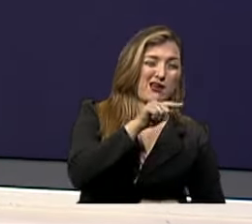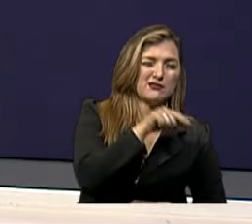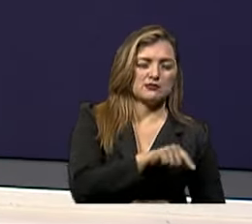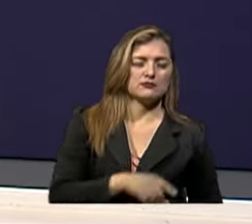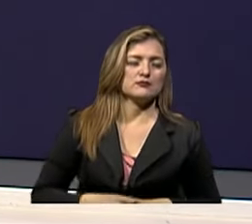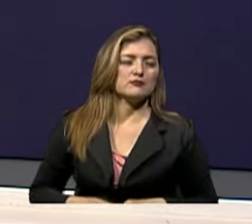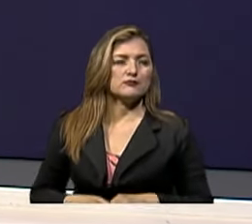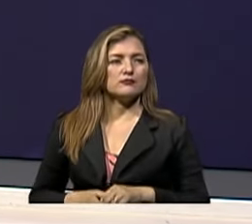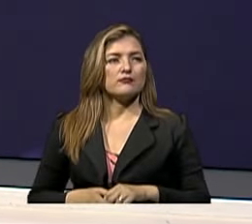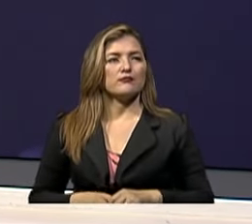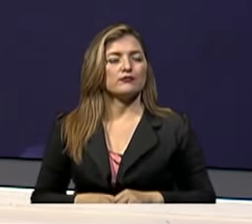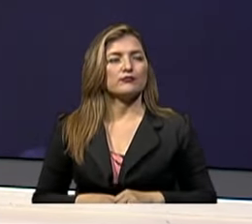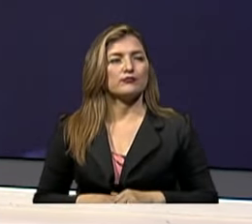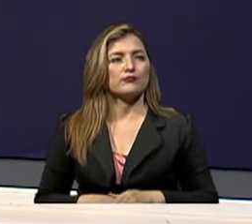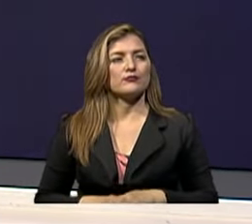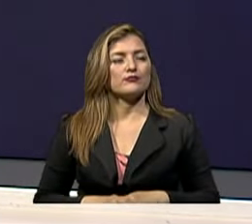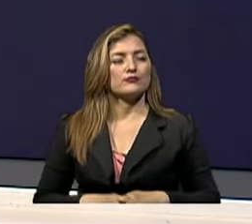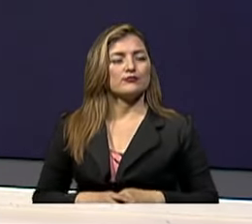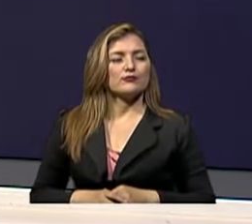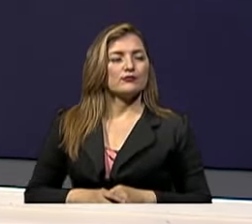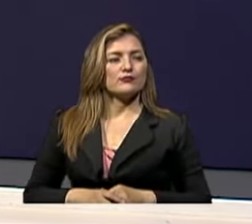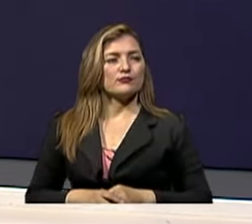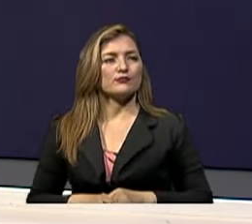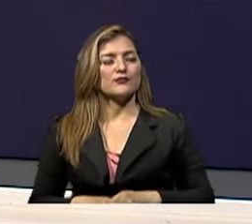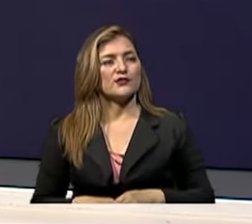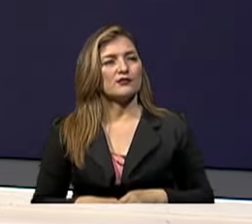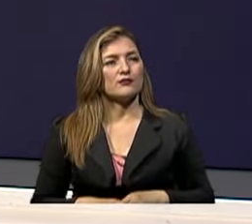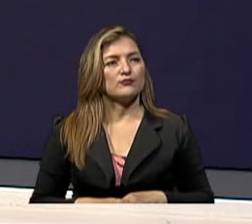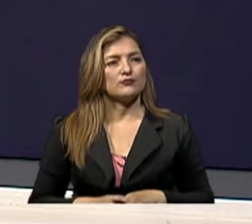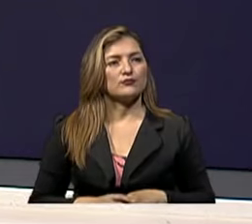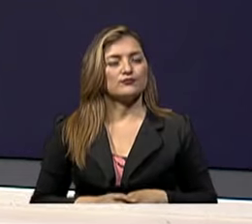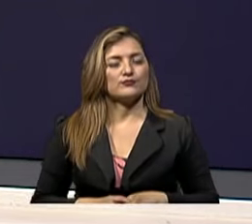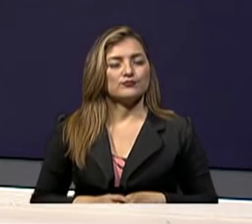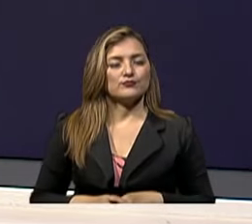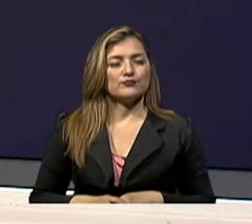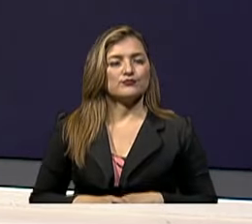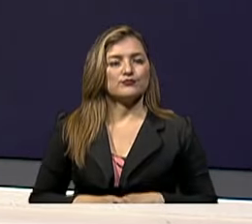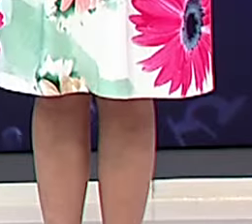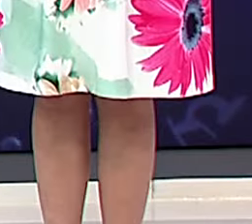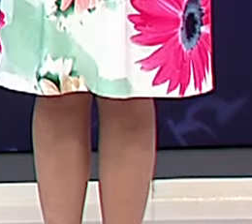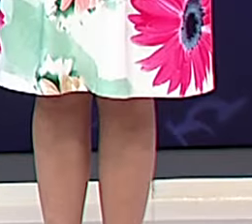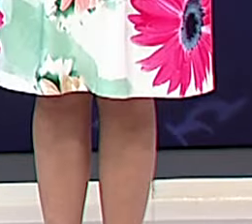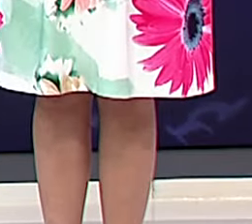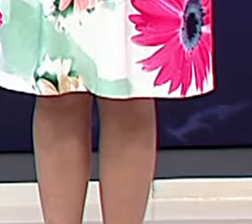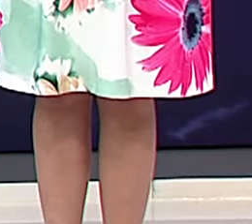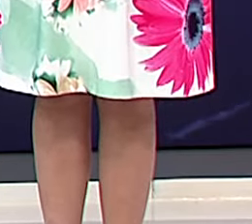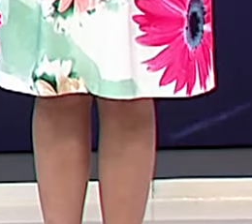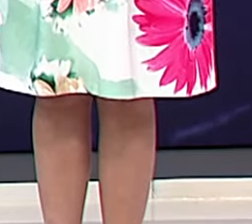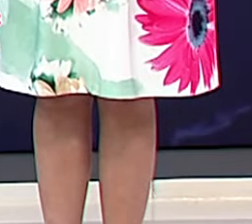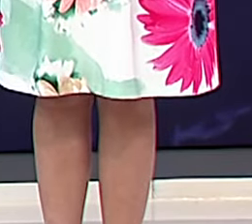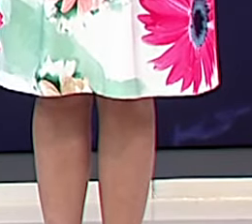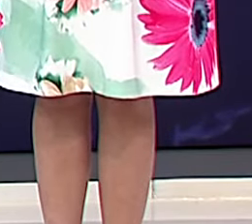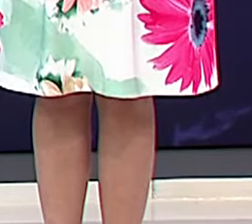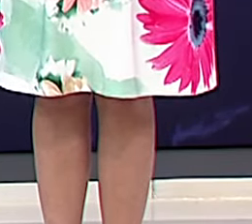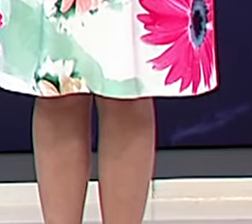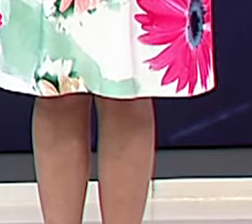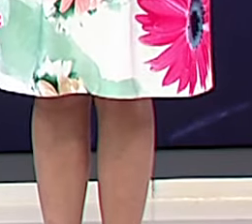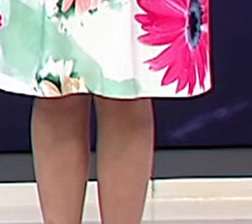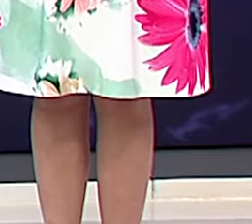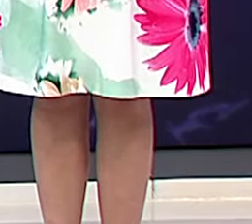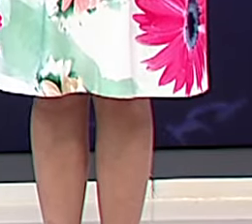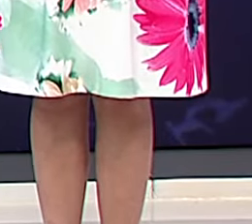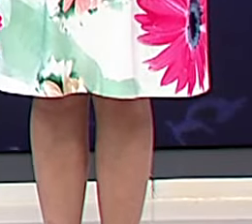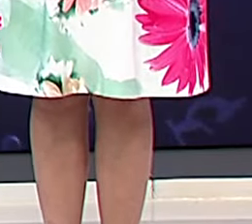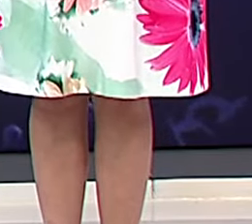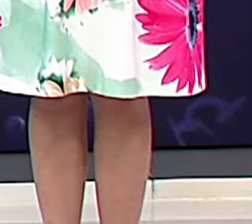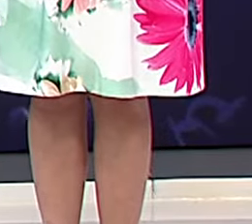mayor que el que no fuma Y el que no está expuesto Pero menor que el fumador activo Obviamente no Te comento Esteban Que las calles también tiene